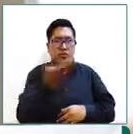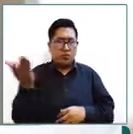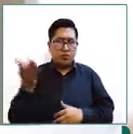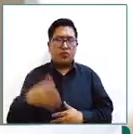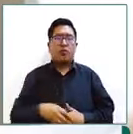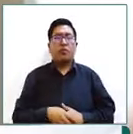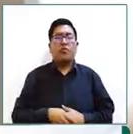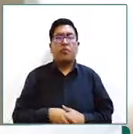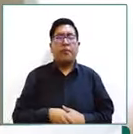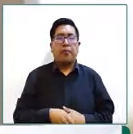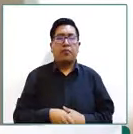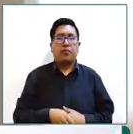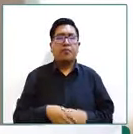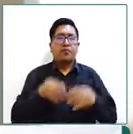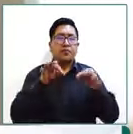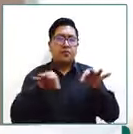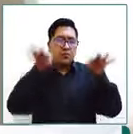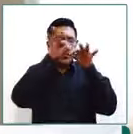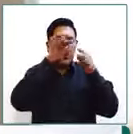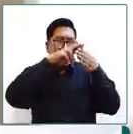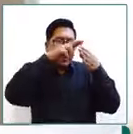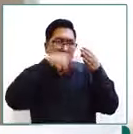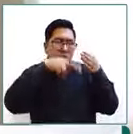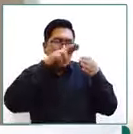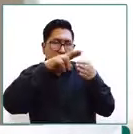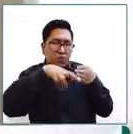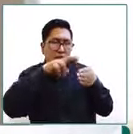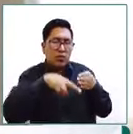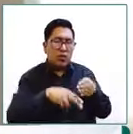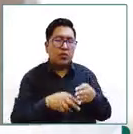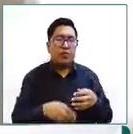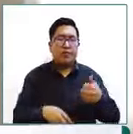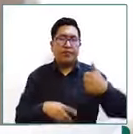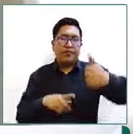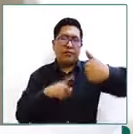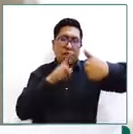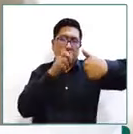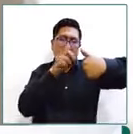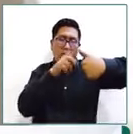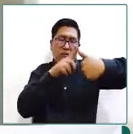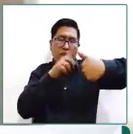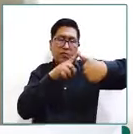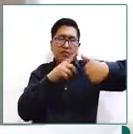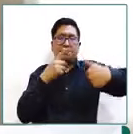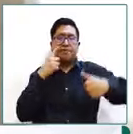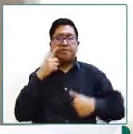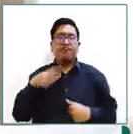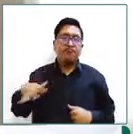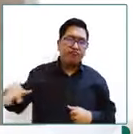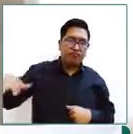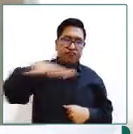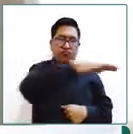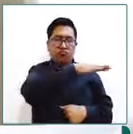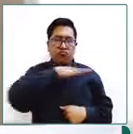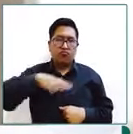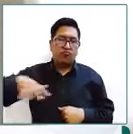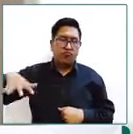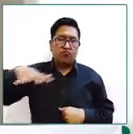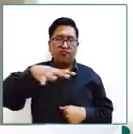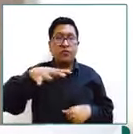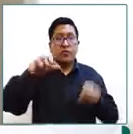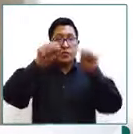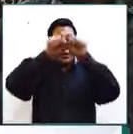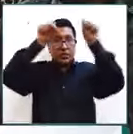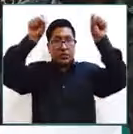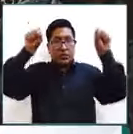las conclusiones más importantes primero no se cuenta con un sistema que permita reportar la información